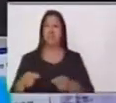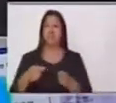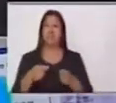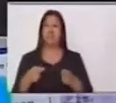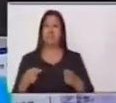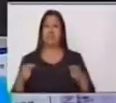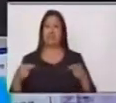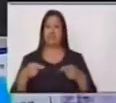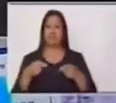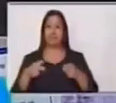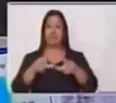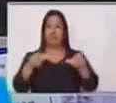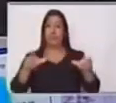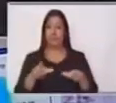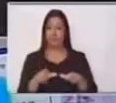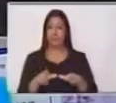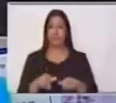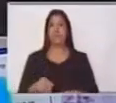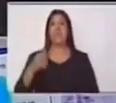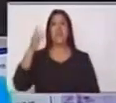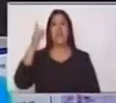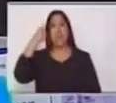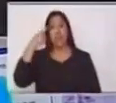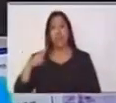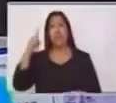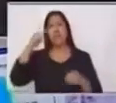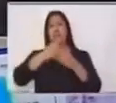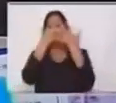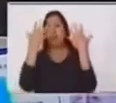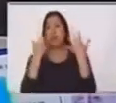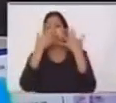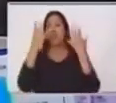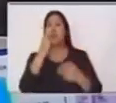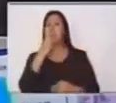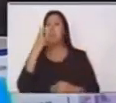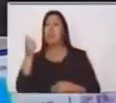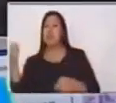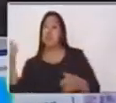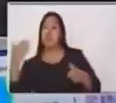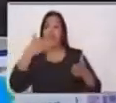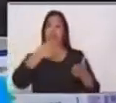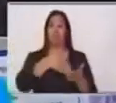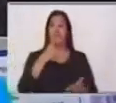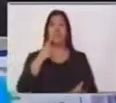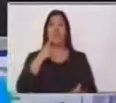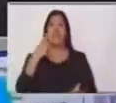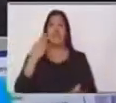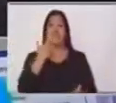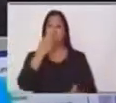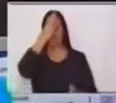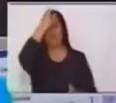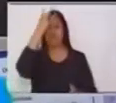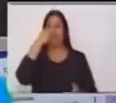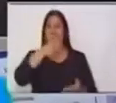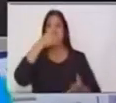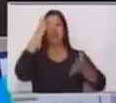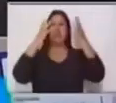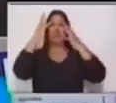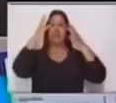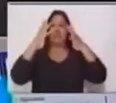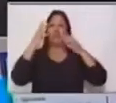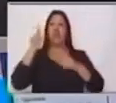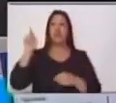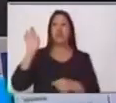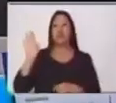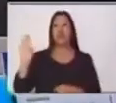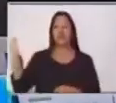entre sí, cada mañana la hija del cacique de la región venía hasta este punto para darse un baño. Su nombre